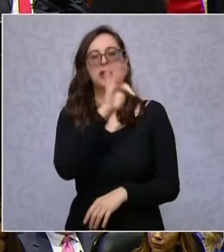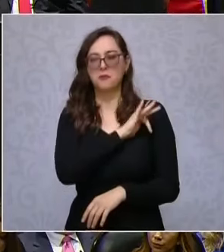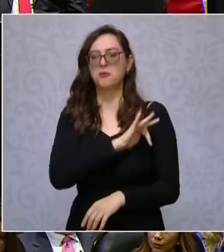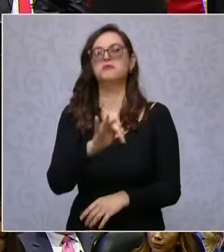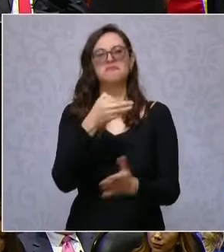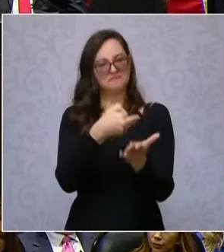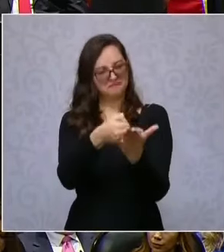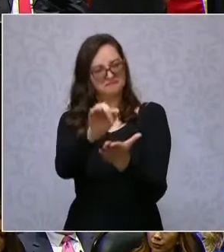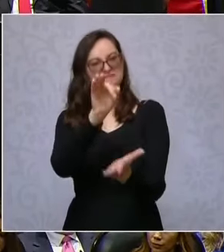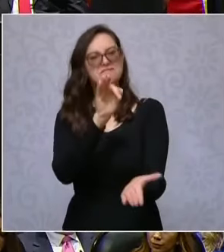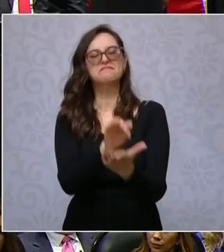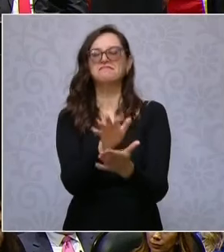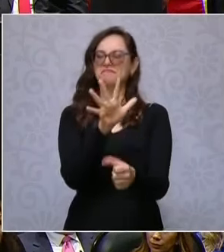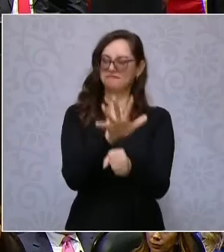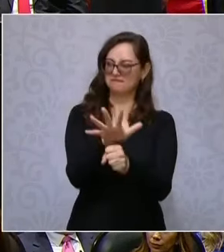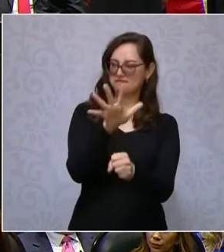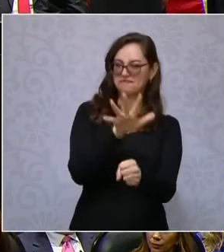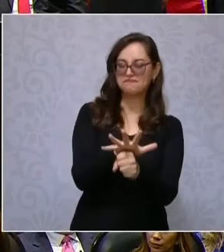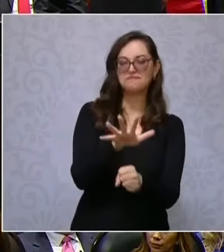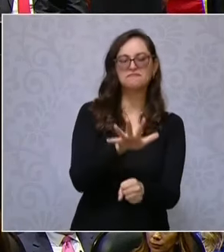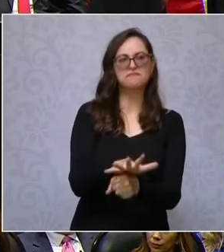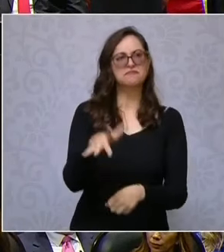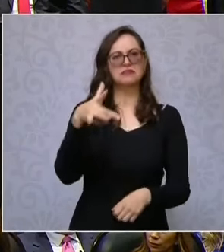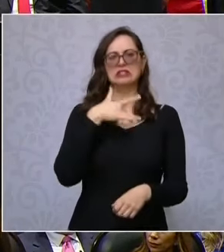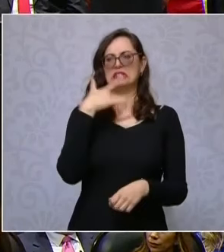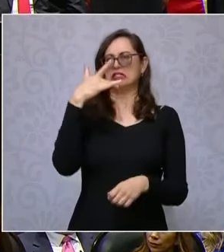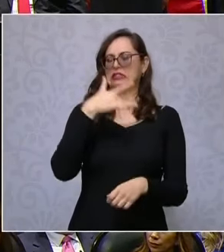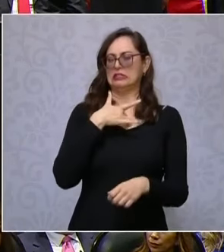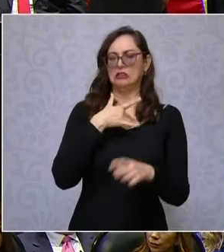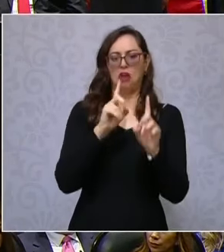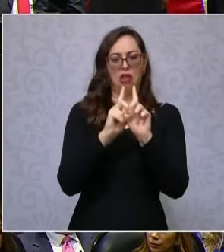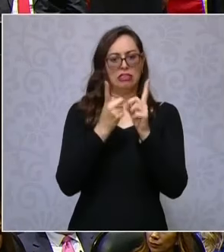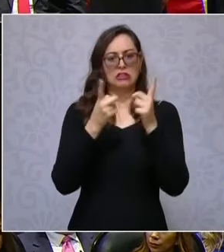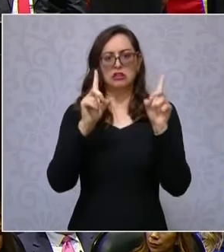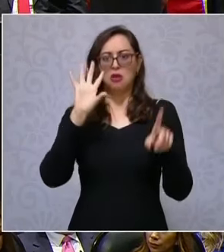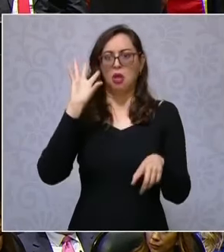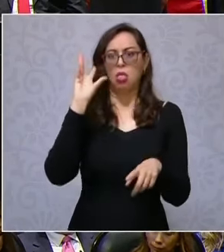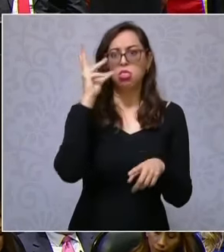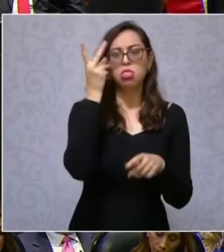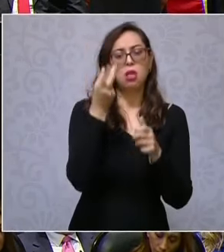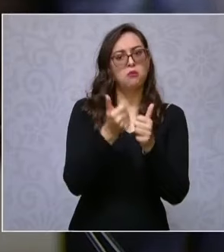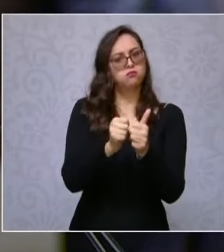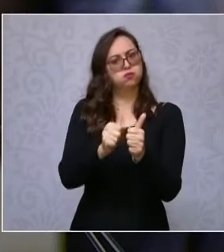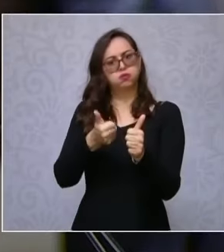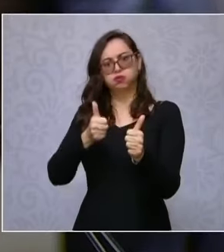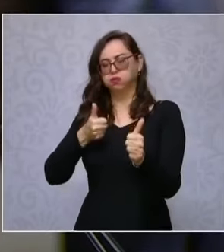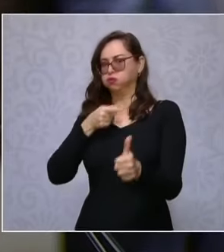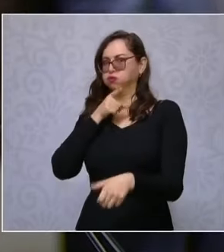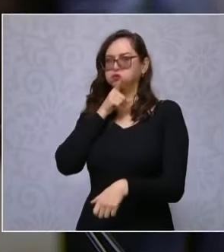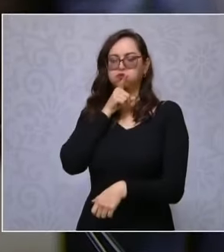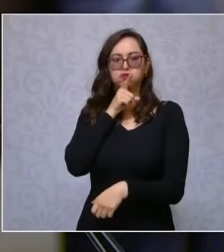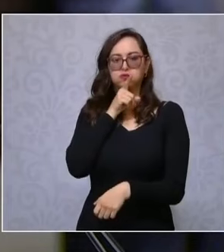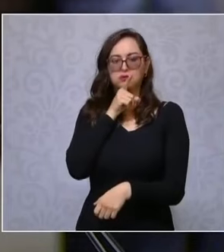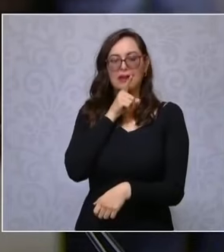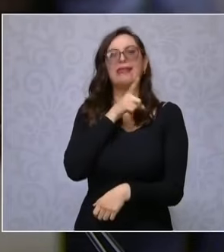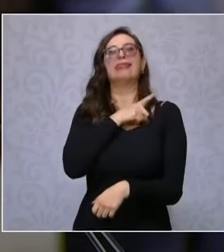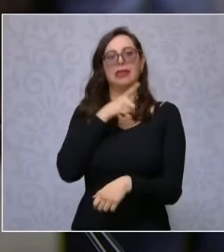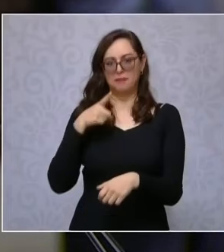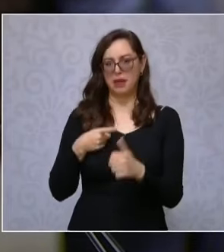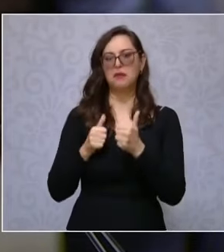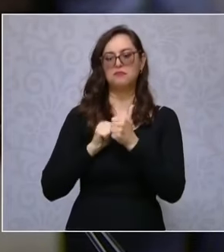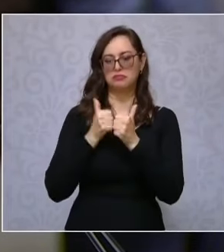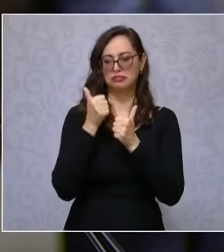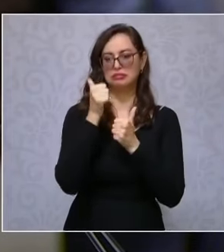Estoy convencida que no podemos quedarnos atrás en el desarrollo tecnológico. Pensémoslo, tenemos grandes